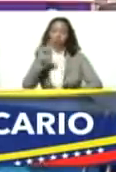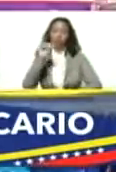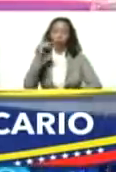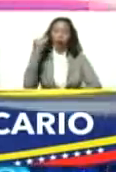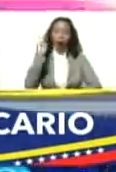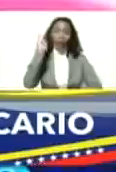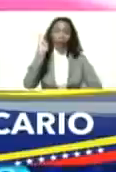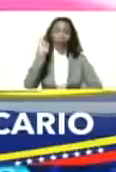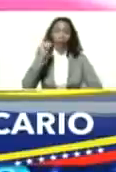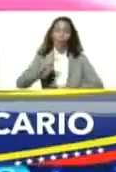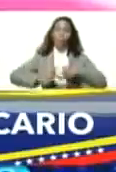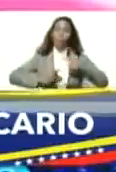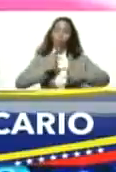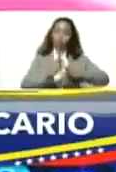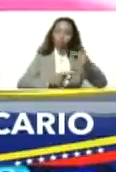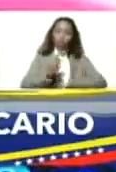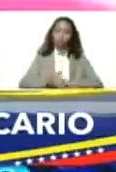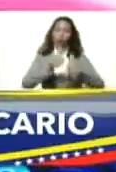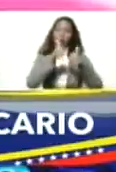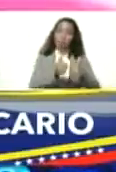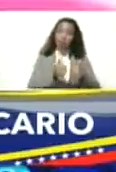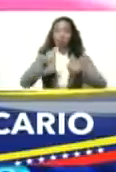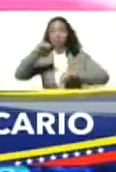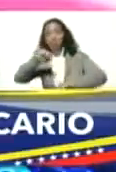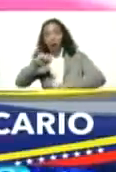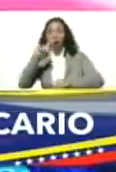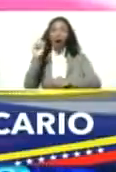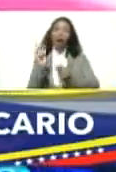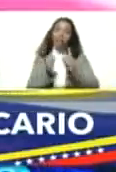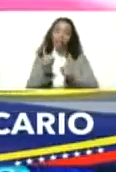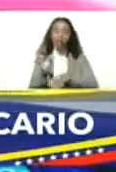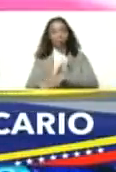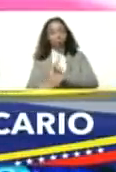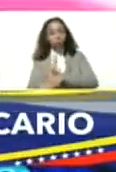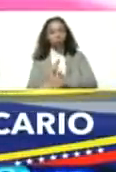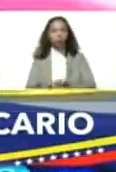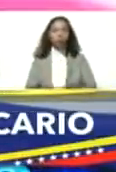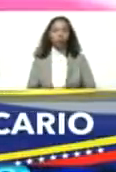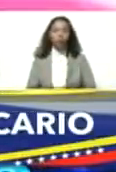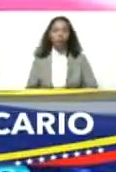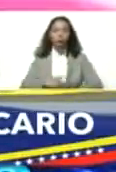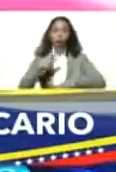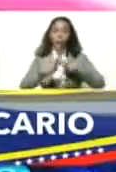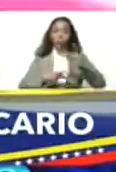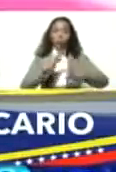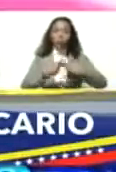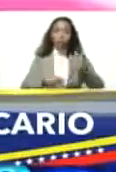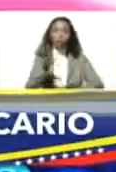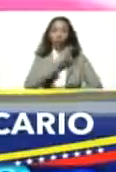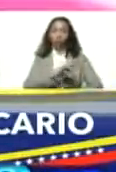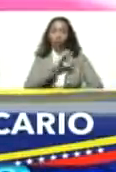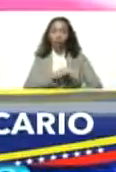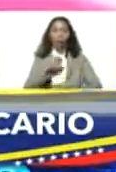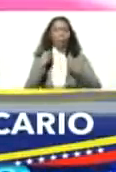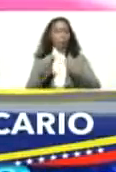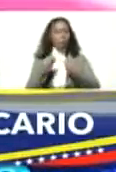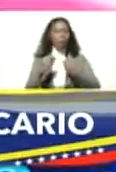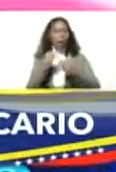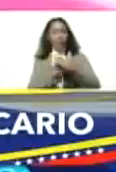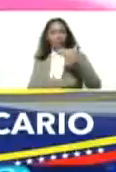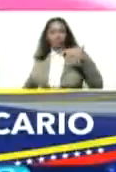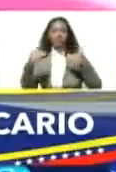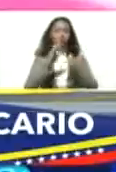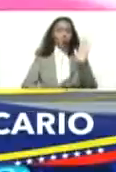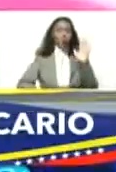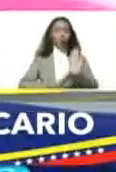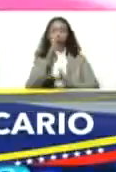procesos para bien y para mal son acelerados. Los procesos sociales para la superación de la